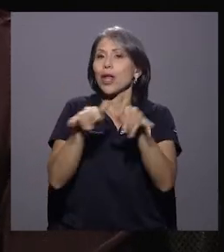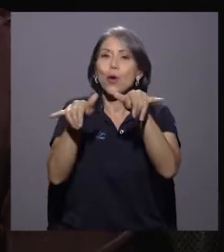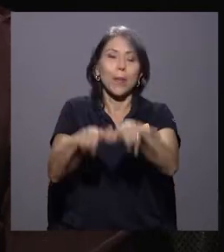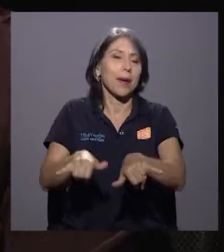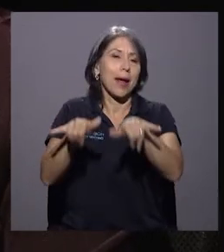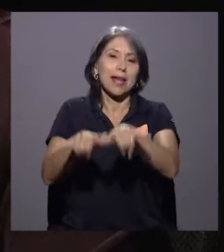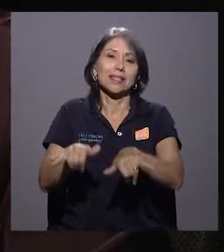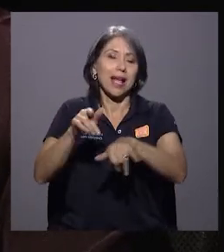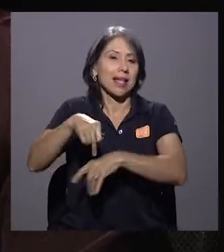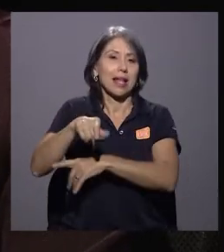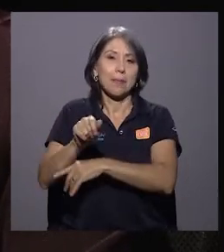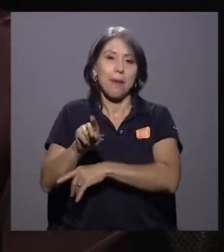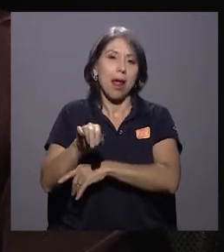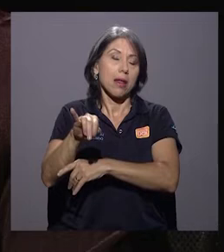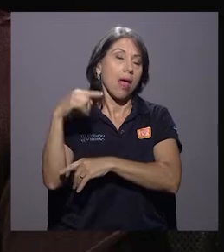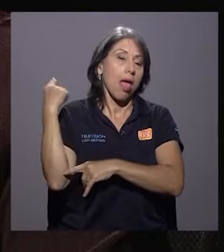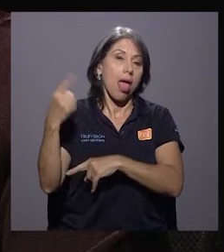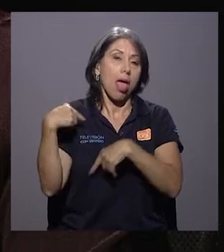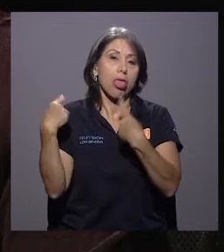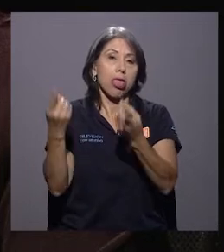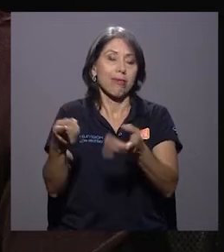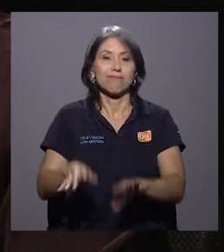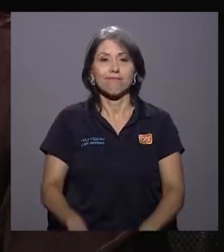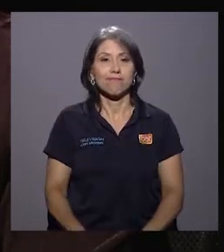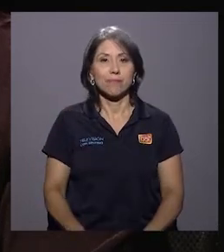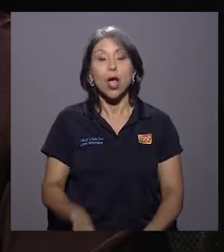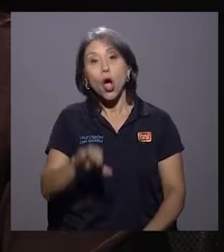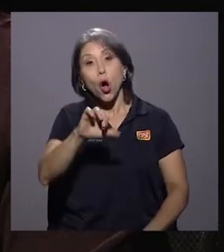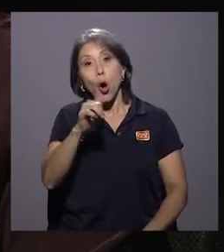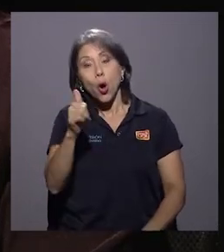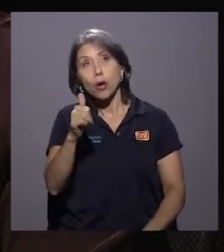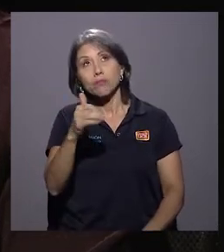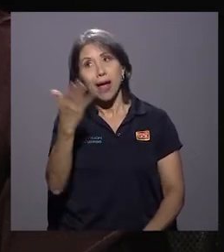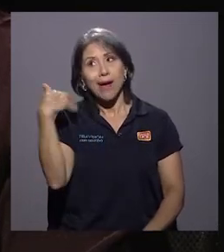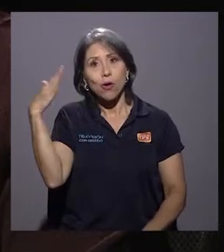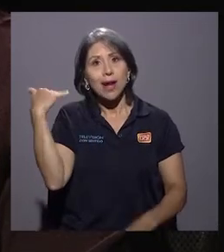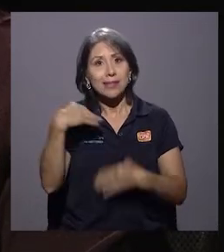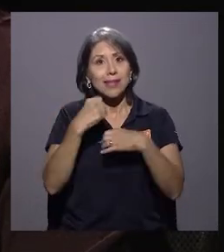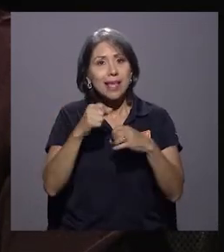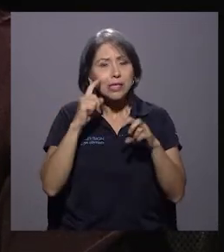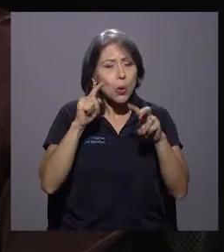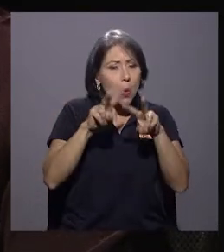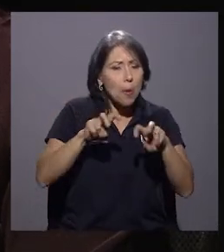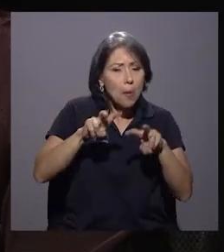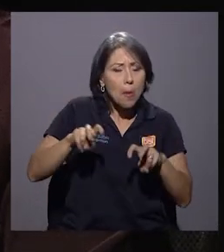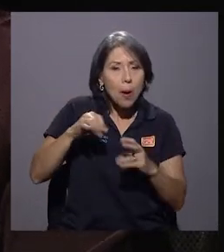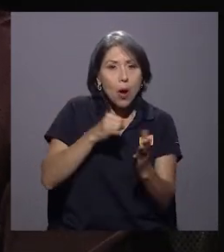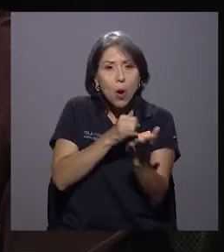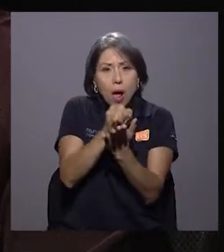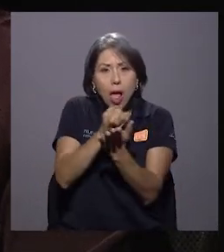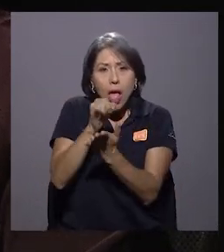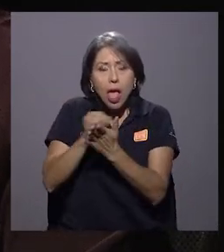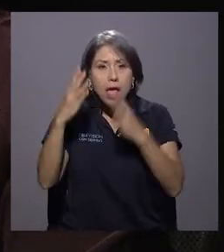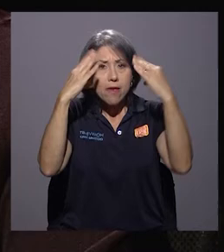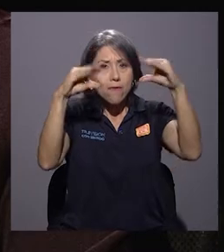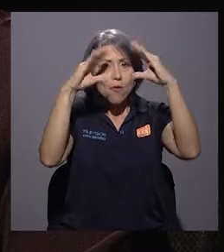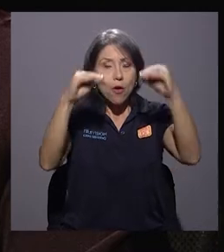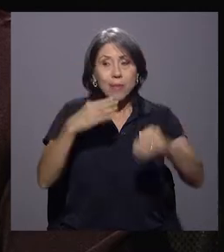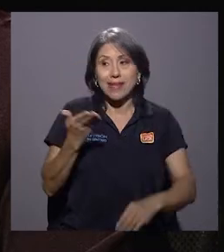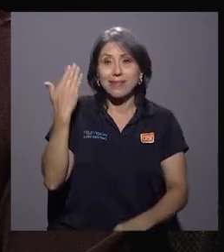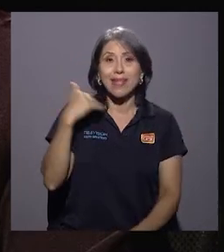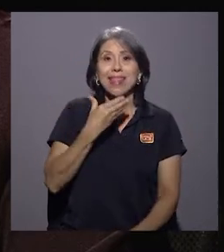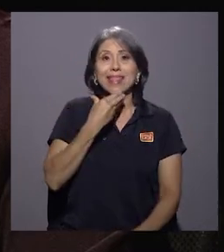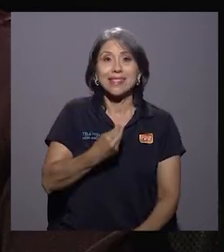albergues. Otra de las situaciones que hemos encontrado de un informe que se hizo ahora y que ya he estado revisando, de diciembre y enero fueron